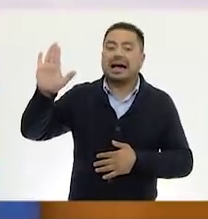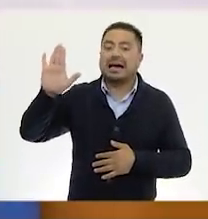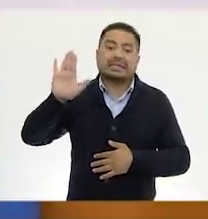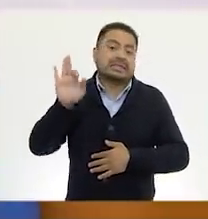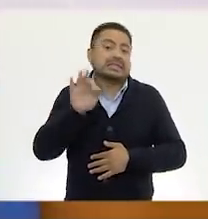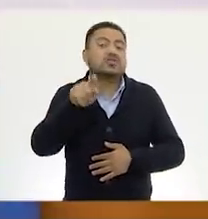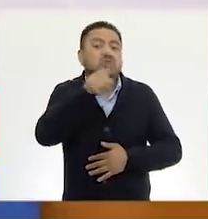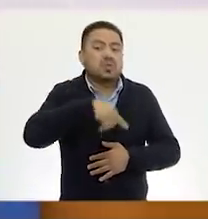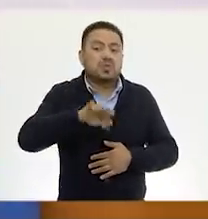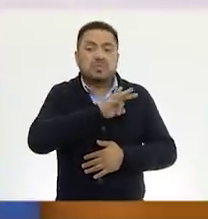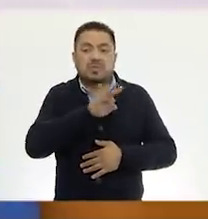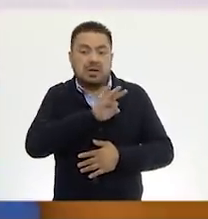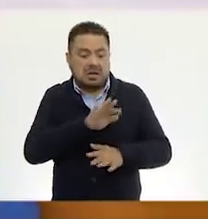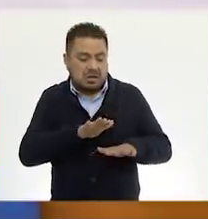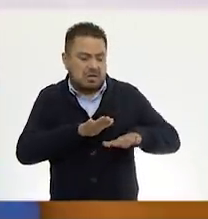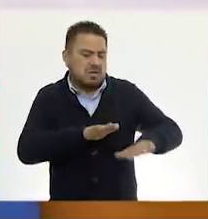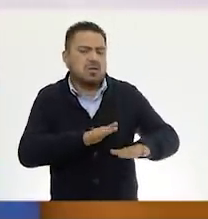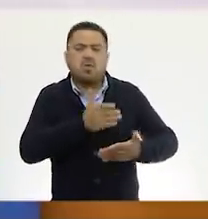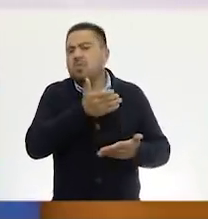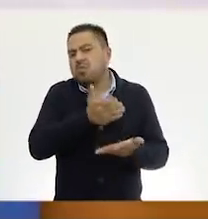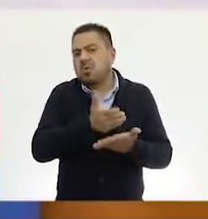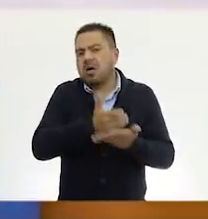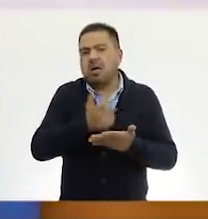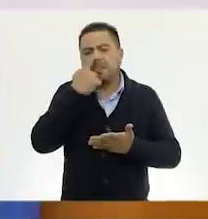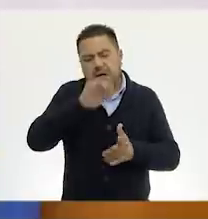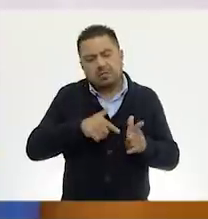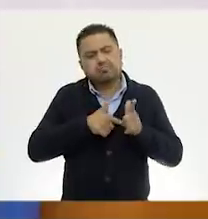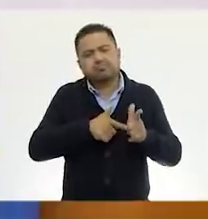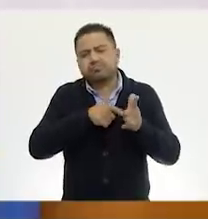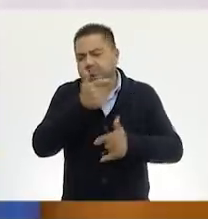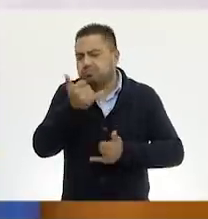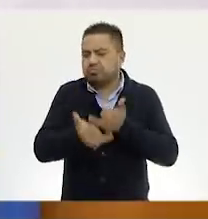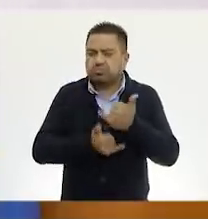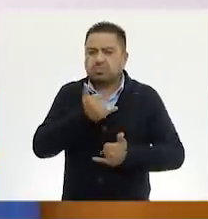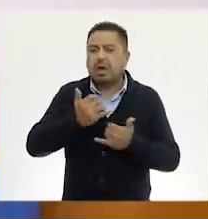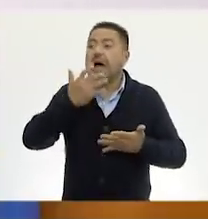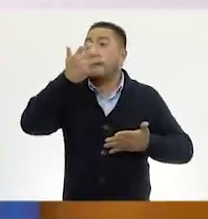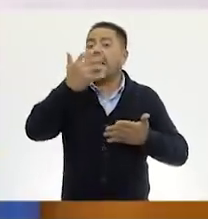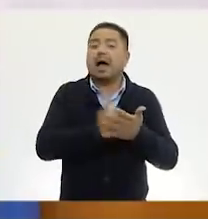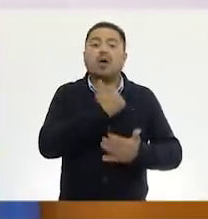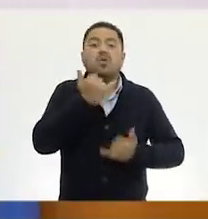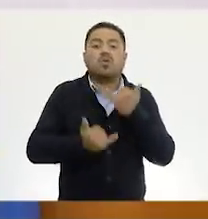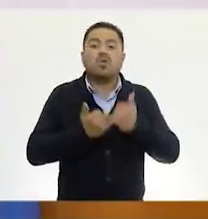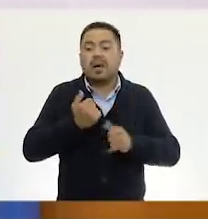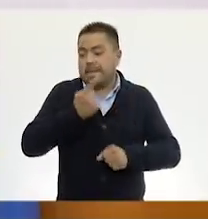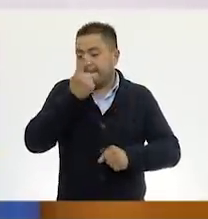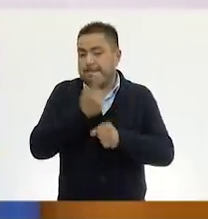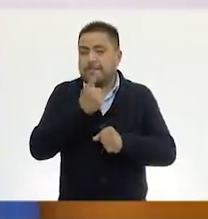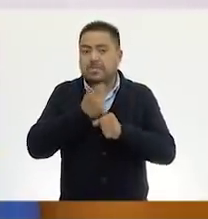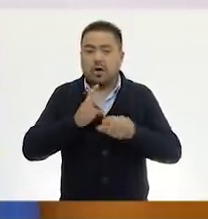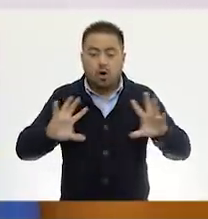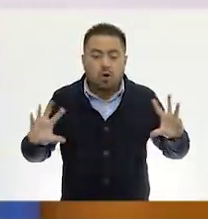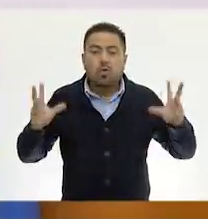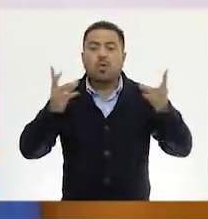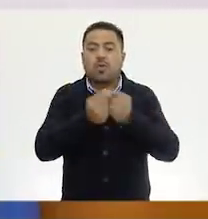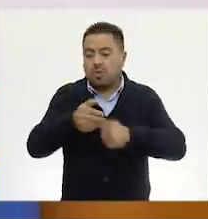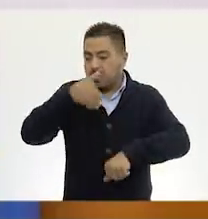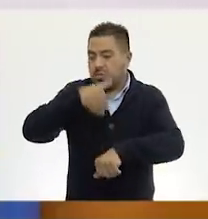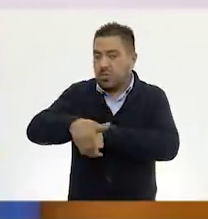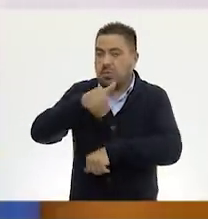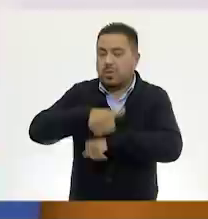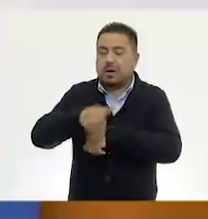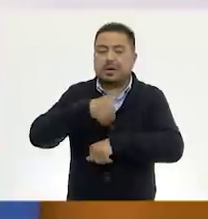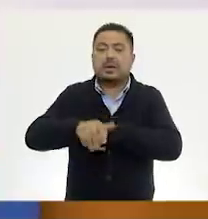tu caso, puedes dejar la tarjeta sobre tu cuaderno para que sigan jugando. Gana el jugador que primero complete la cantidad.